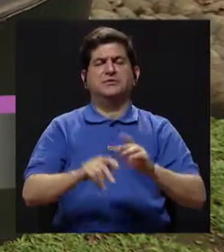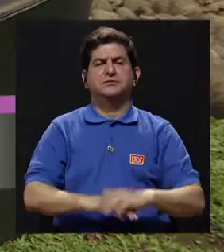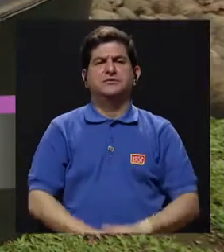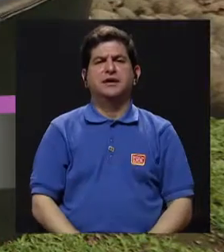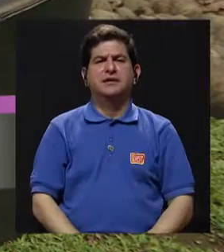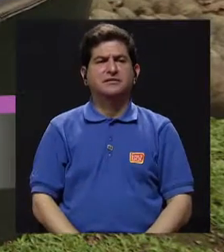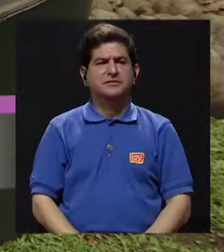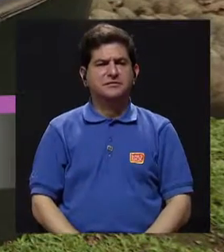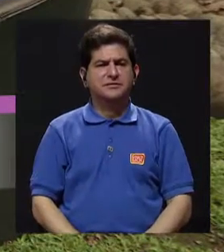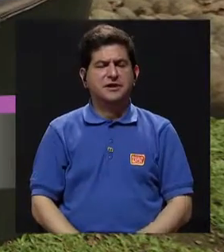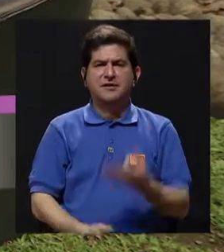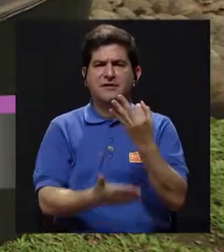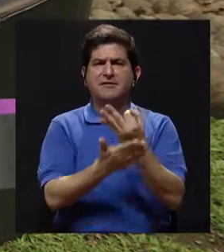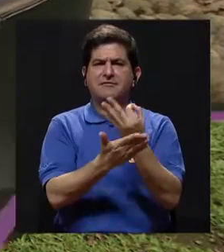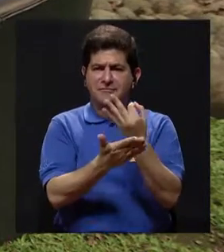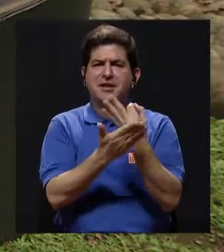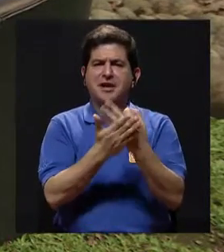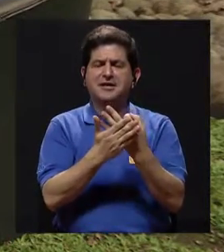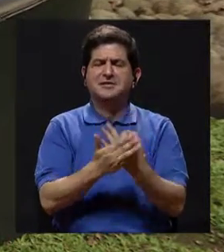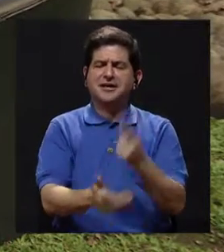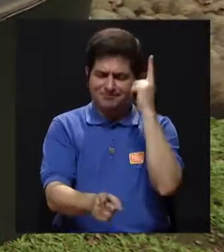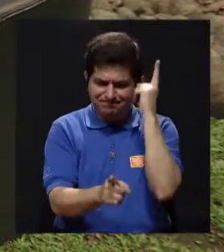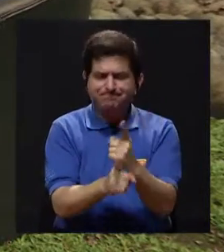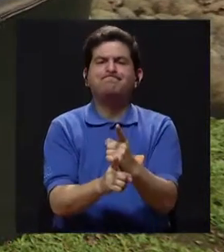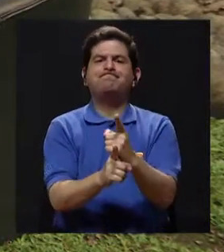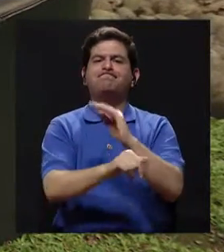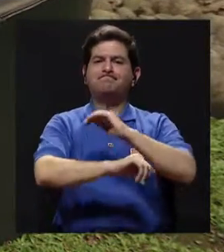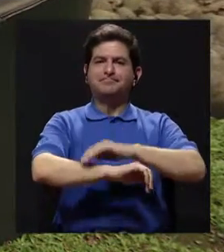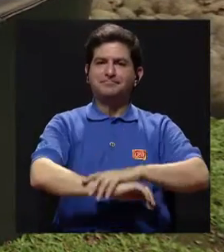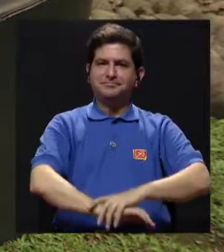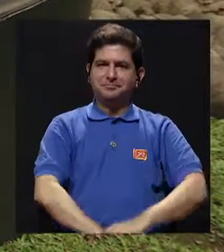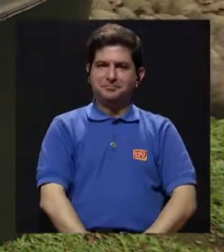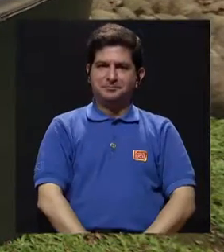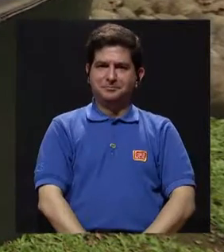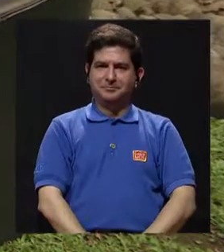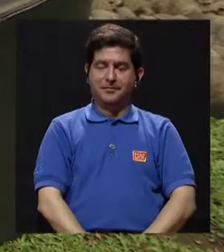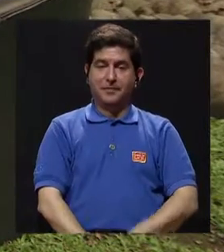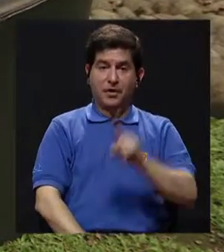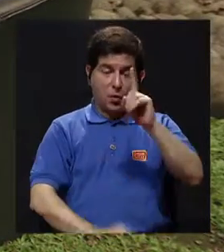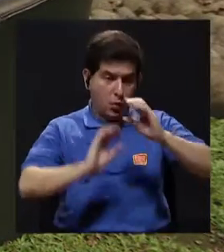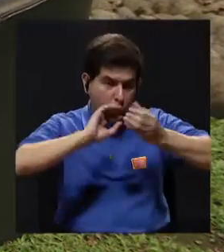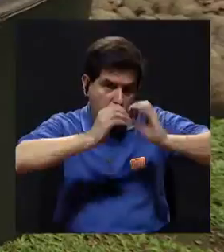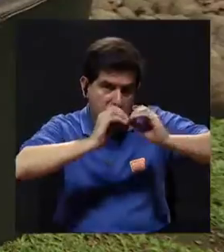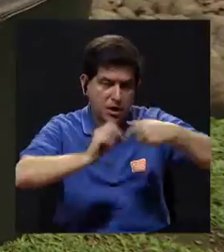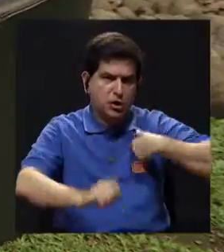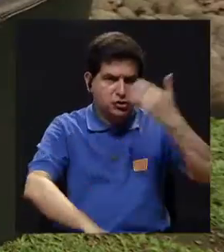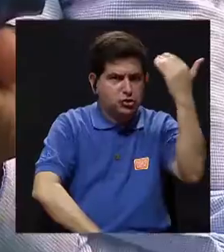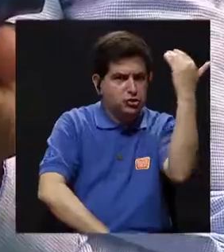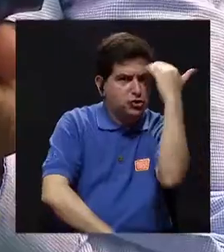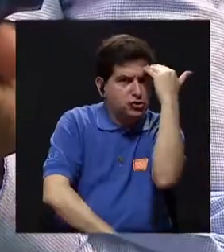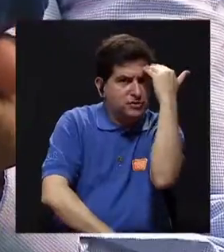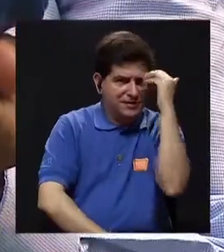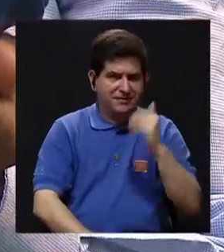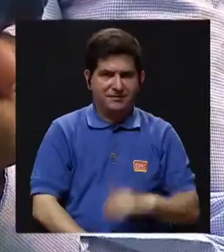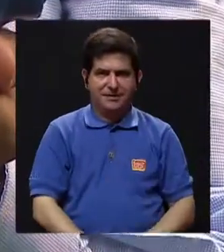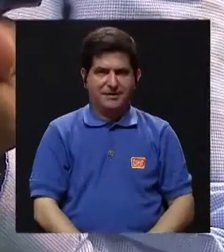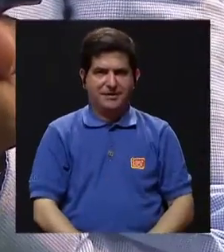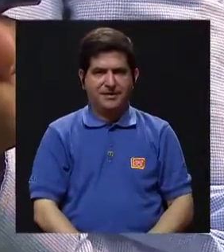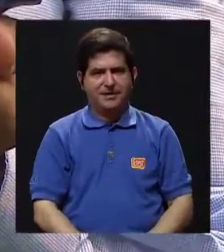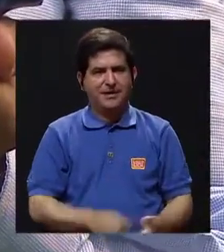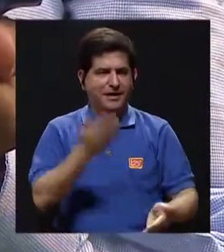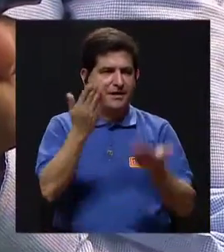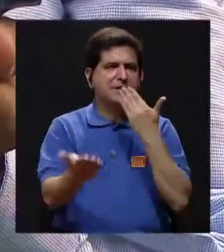que tienen finanzas saludables. Realmente un indicador, si yo quiero saber una señal,